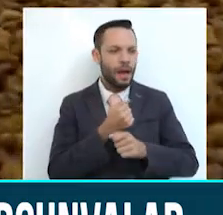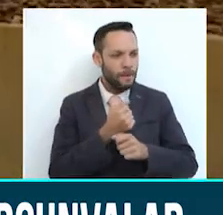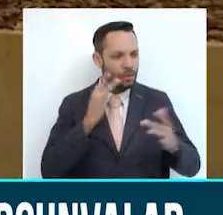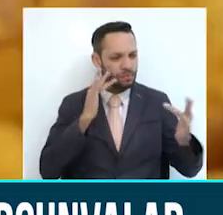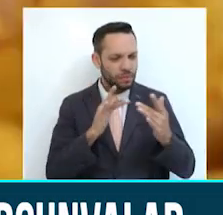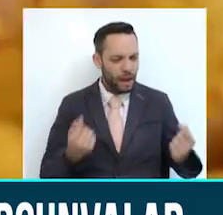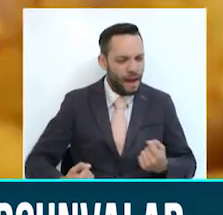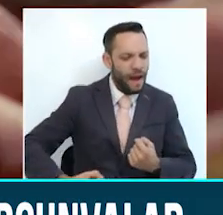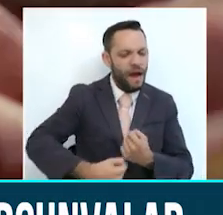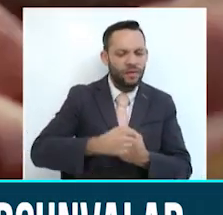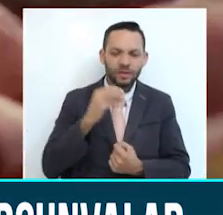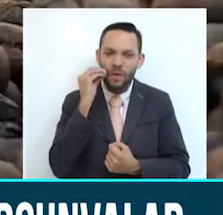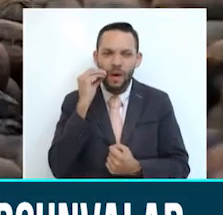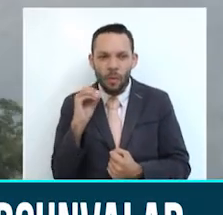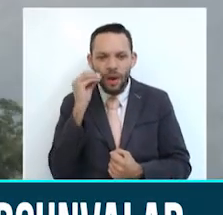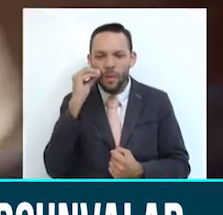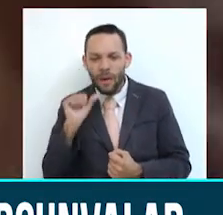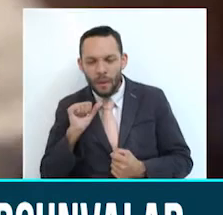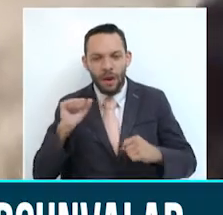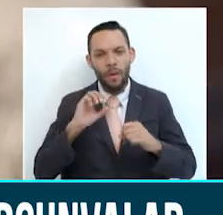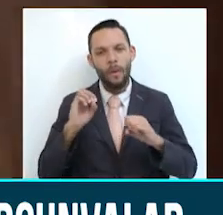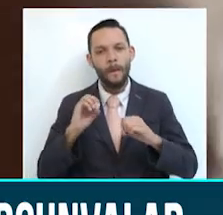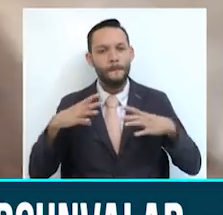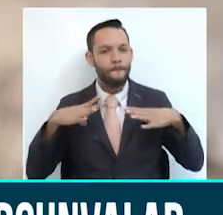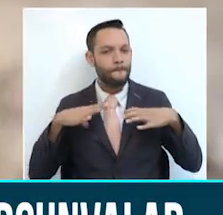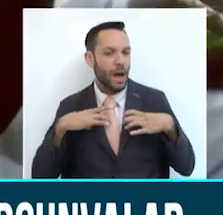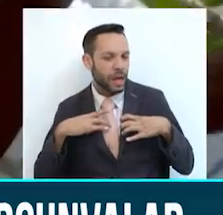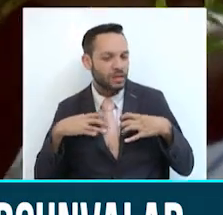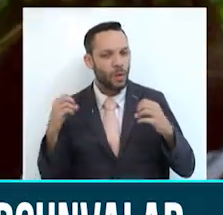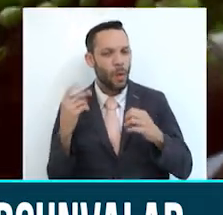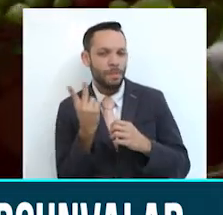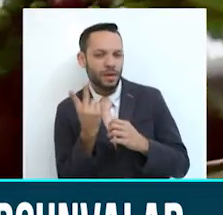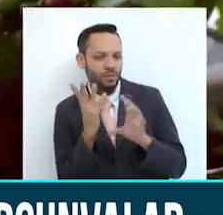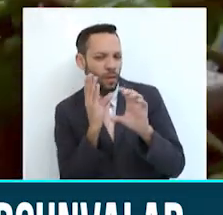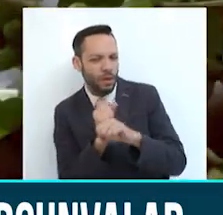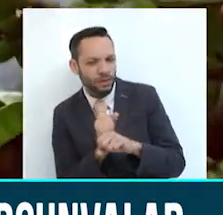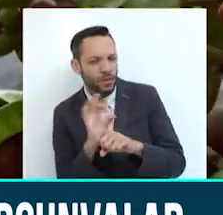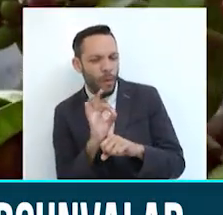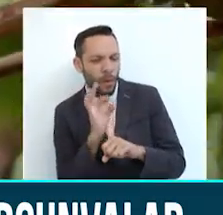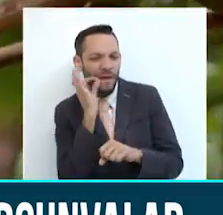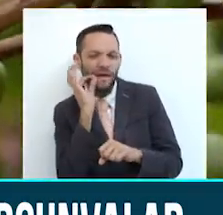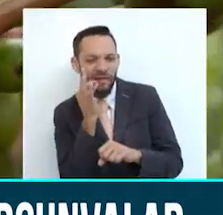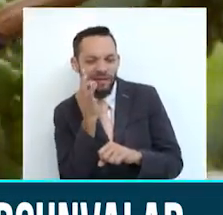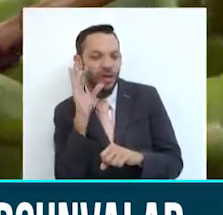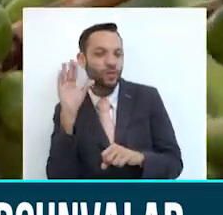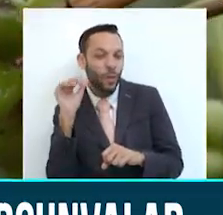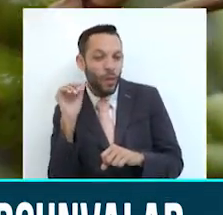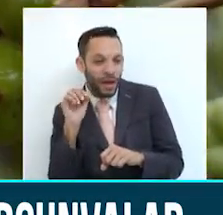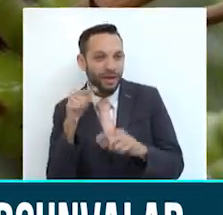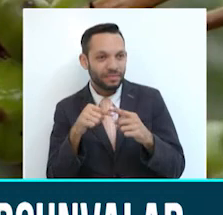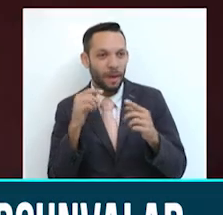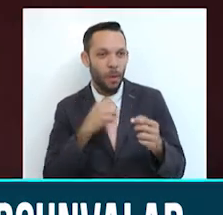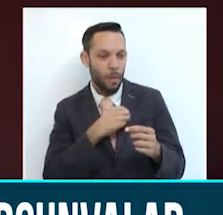abrazo de tus abuelos? ¿Con sabor a vacaciones, a viernes en la noche? ¿O un café con sabor a suegra? Esa es la gran